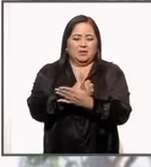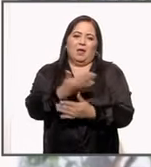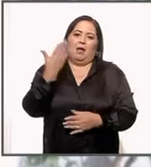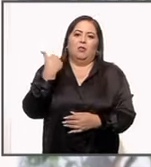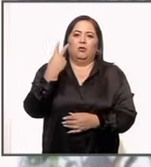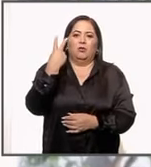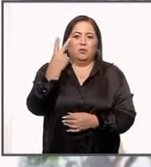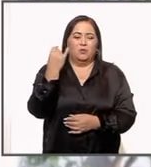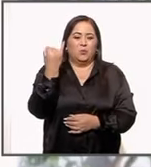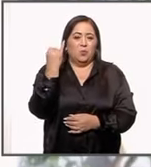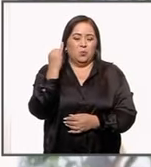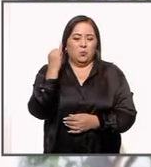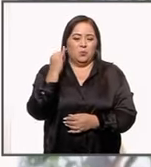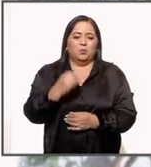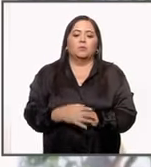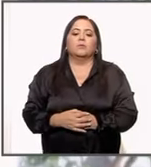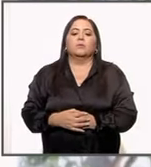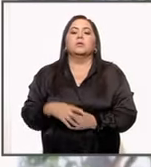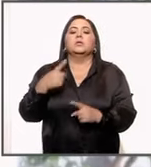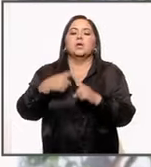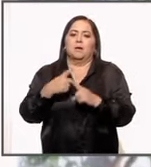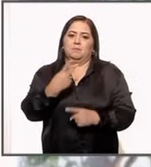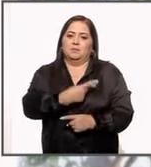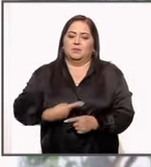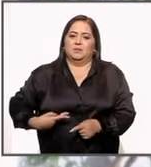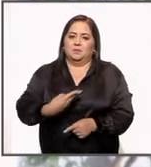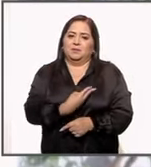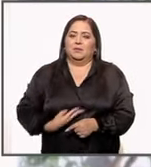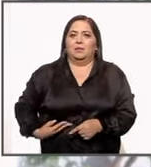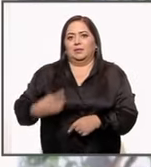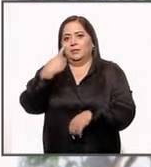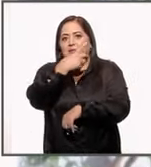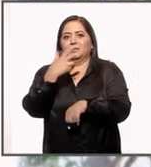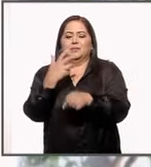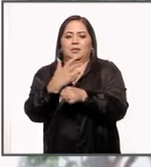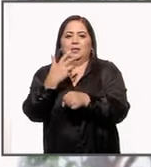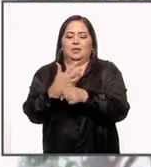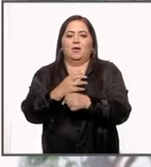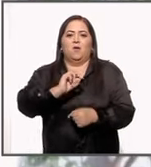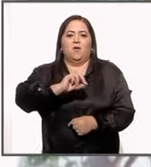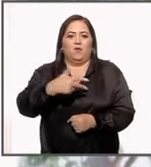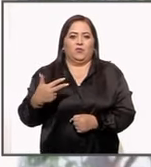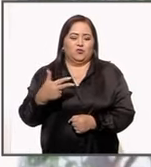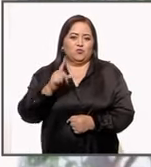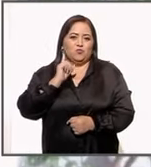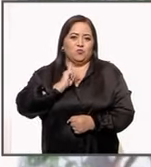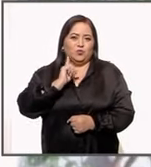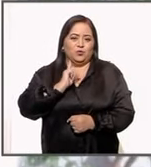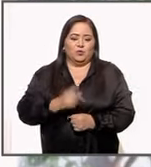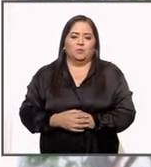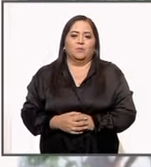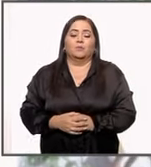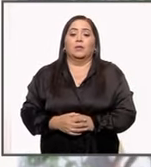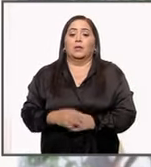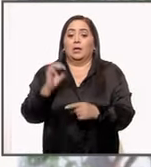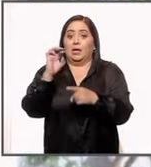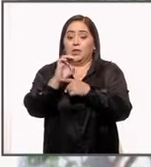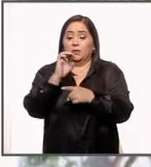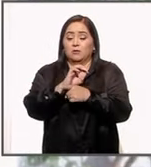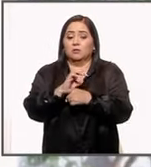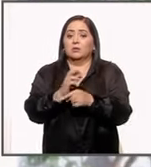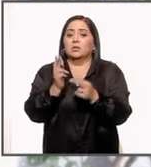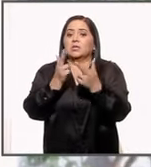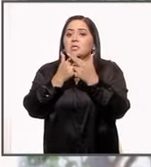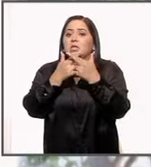2 de junio fue de la vicepresidenta de Estados Unidos, Kamala Harris. Entonces nadie